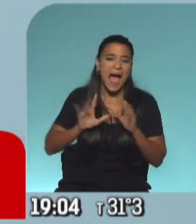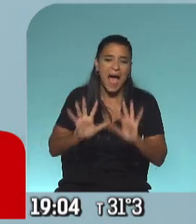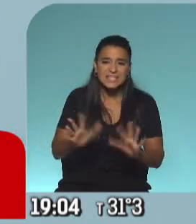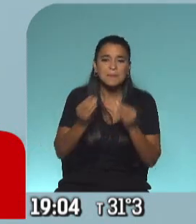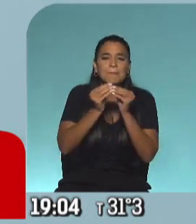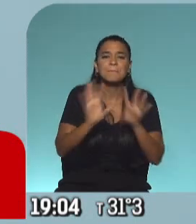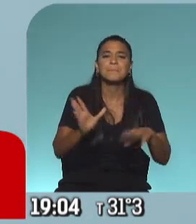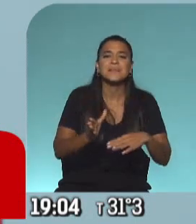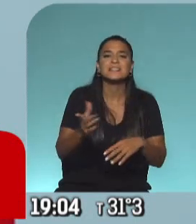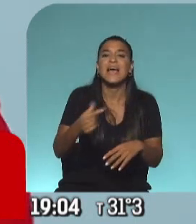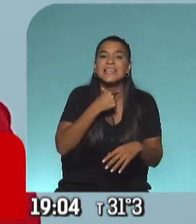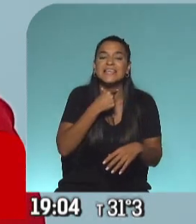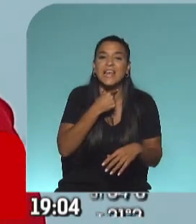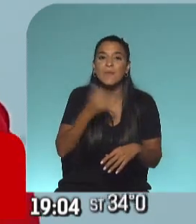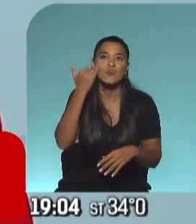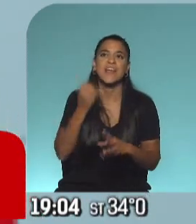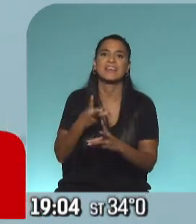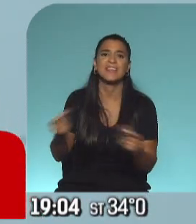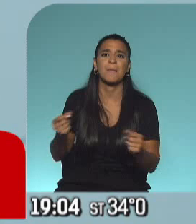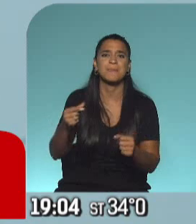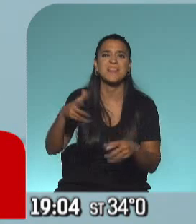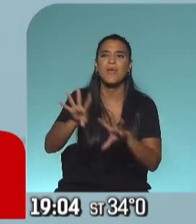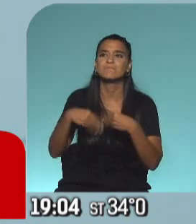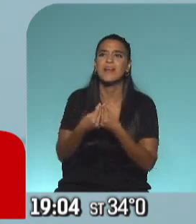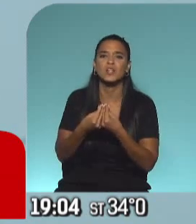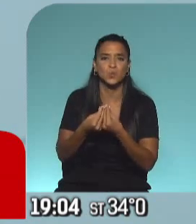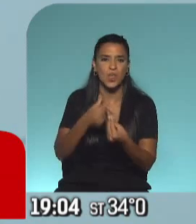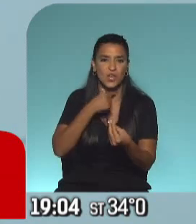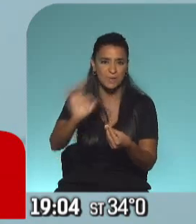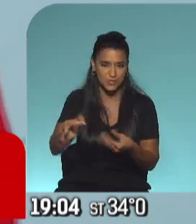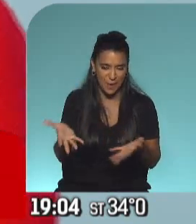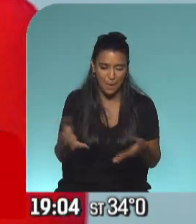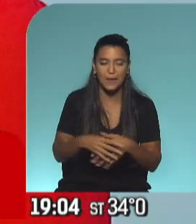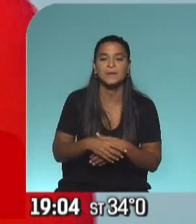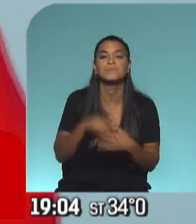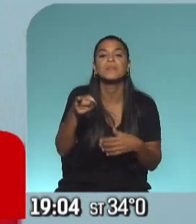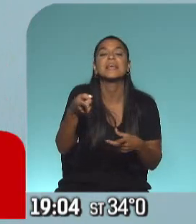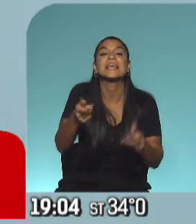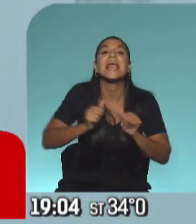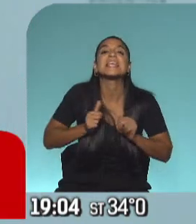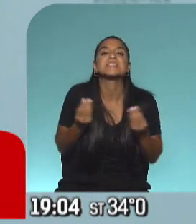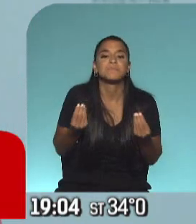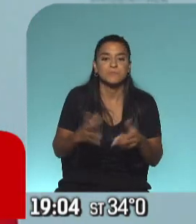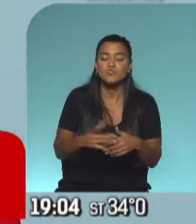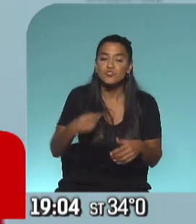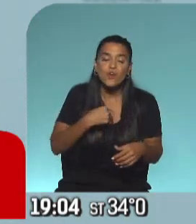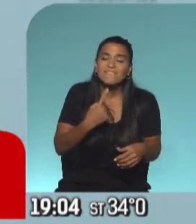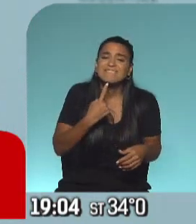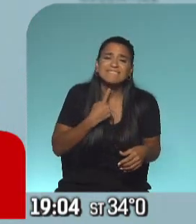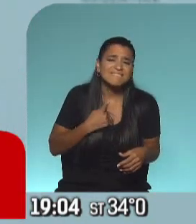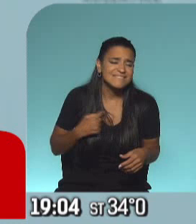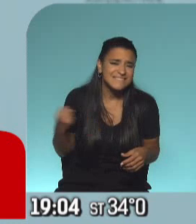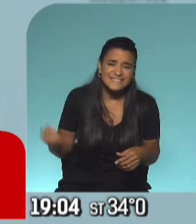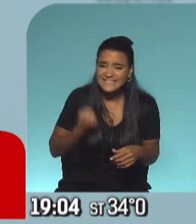ha comenzado, pero ya queremos una definición, creo yo, ¿no? ¿Qué expectativas tenés? Bueno, yo tengo un deseo, en